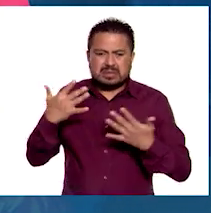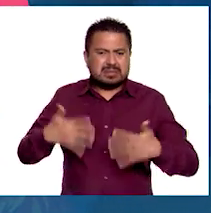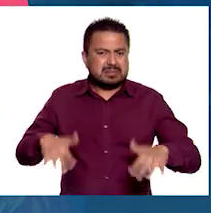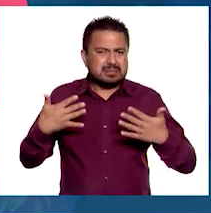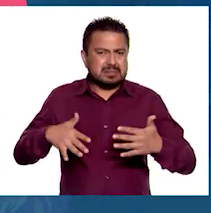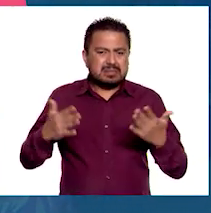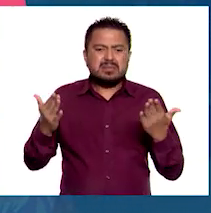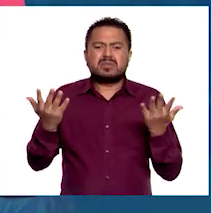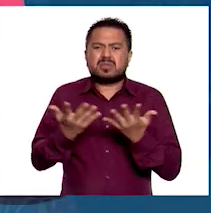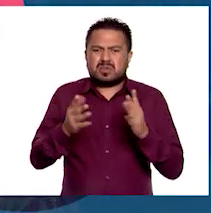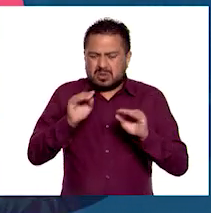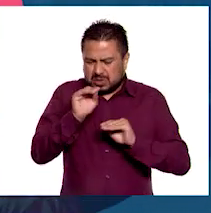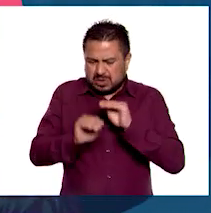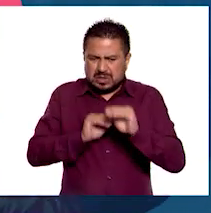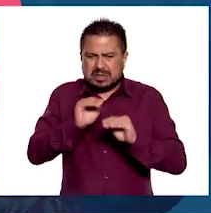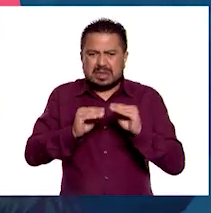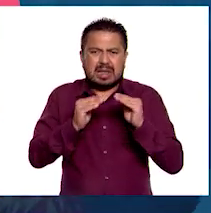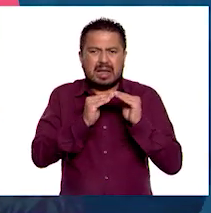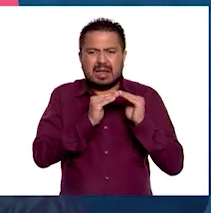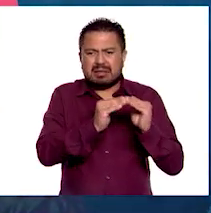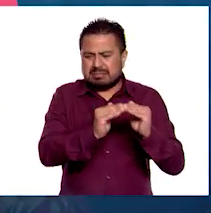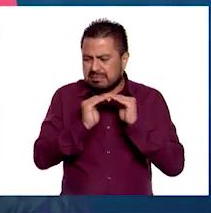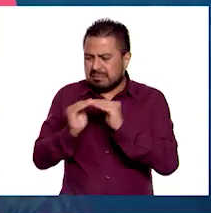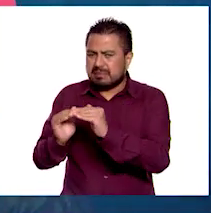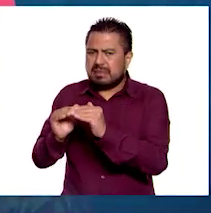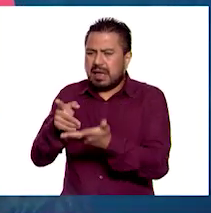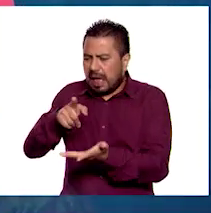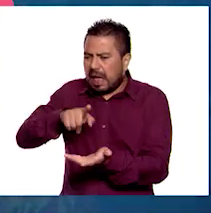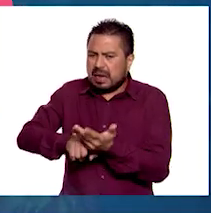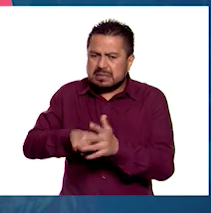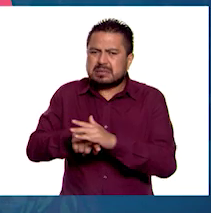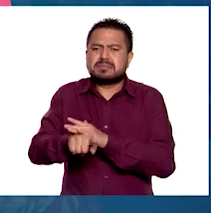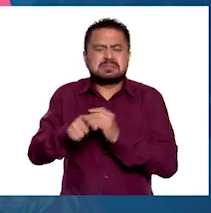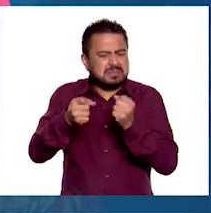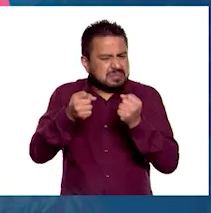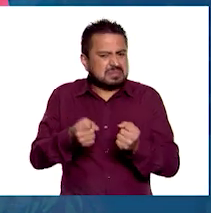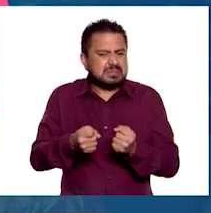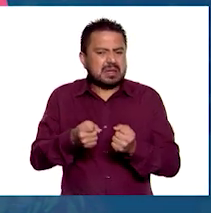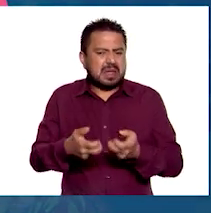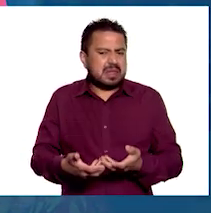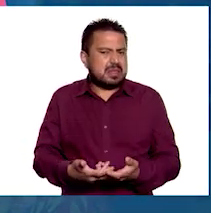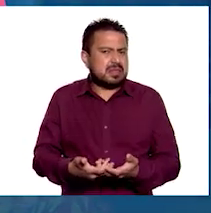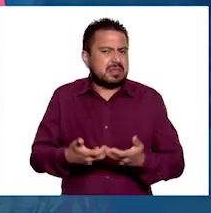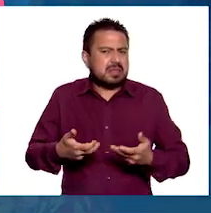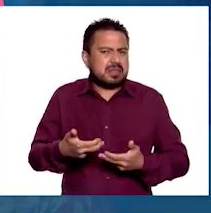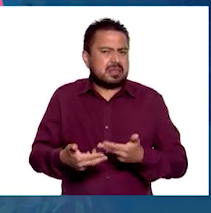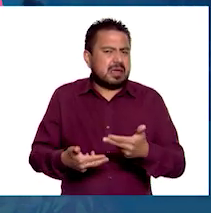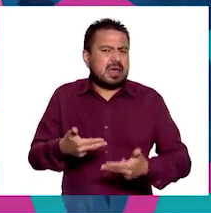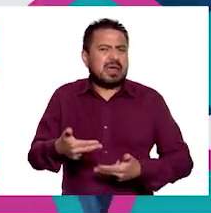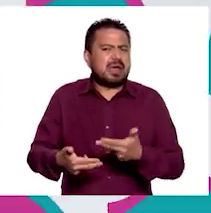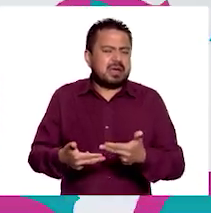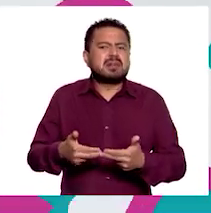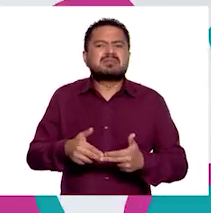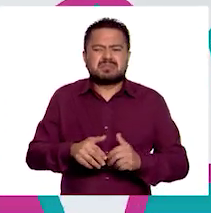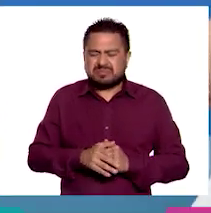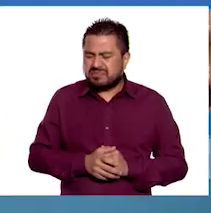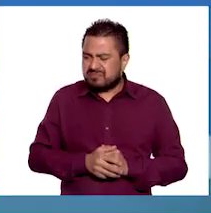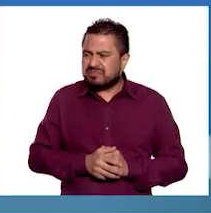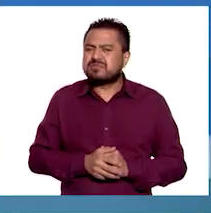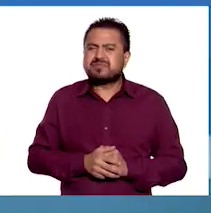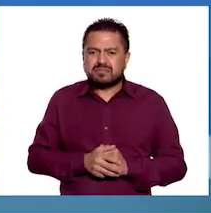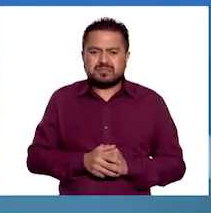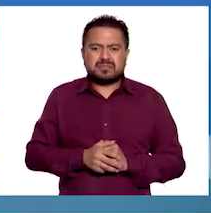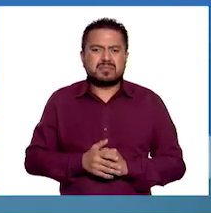que están hechas sus viviendas. Y al interior seguro que es piso de tierra, ¿no? Sí. Y